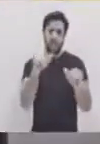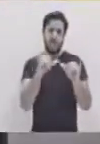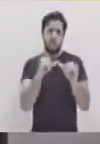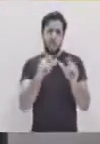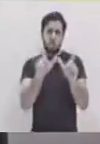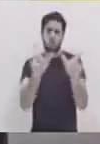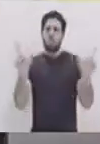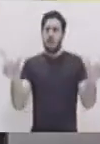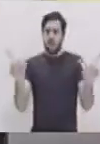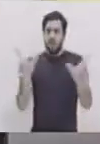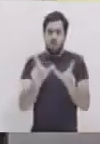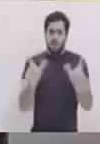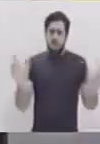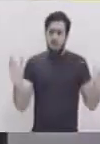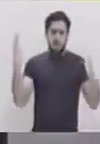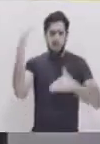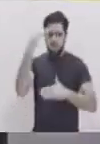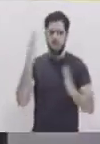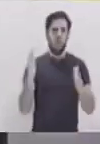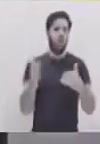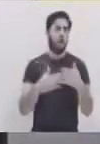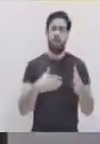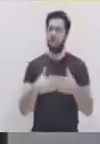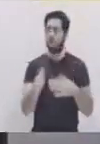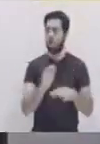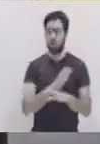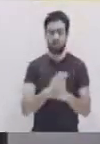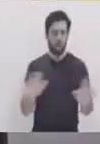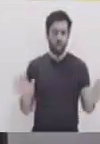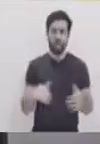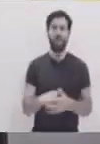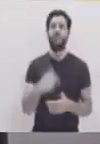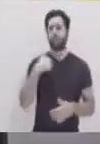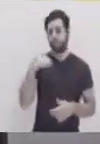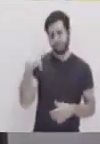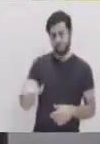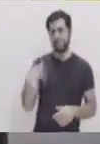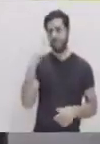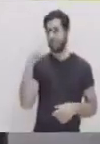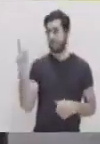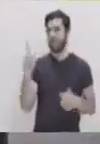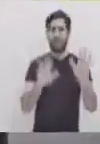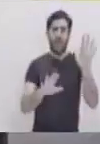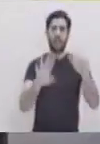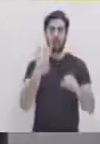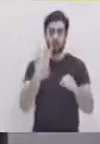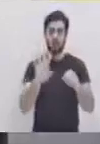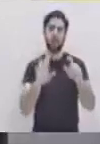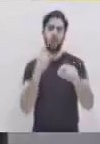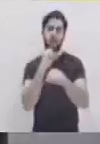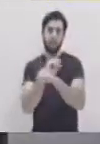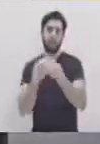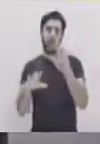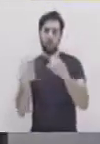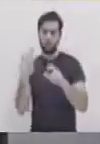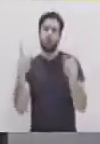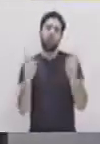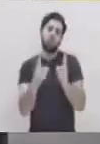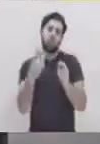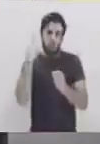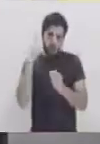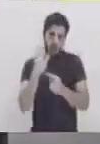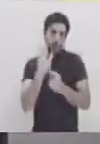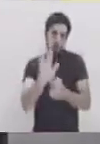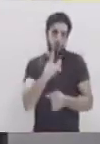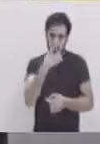Puedes cortarlo de otros tamaños o realizarlo en otros tamaños sin importar cual sea. Yo sugiero